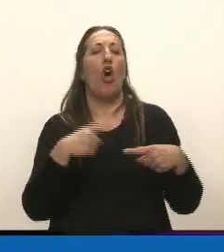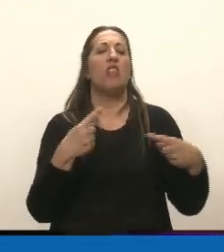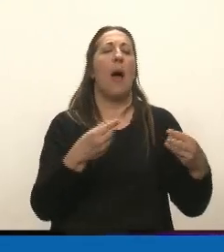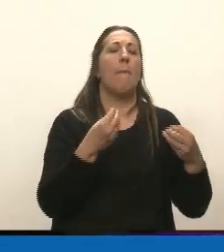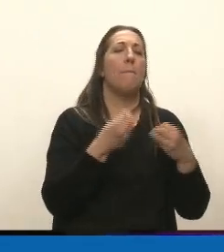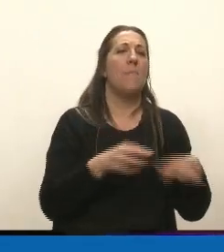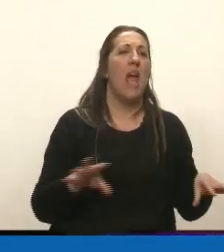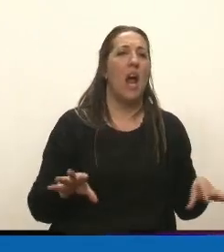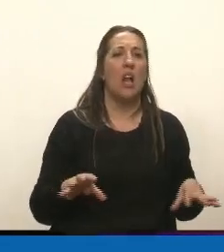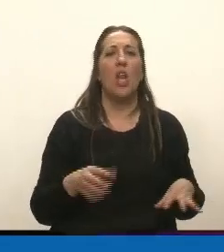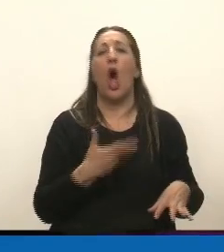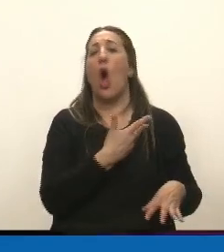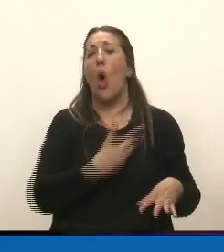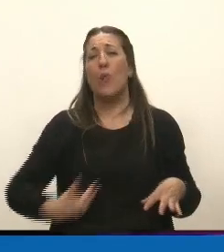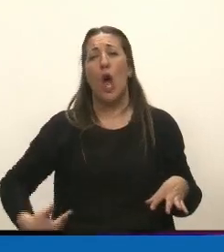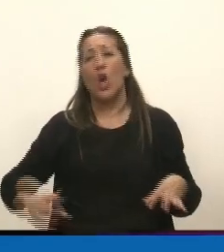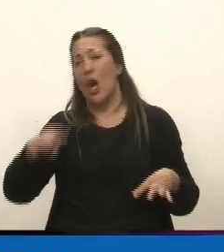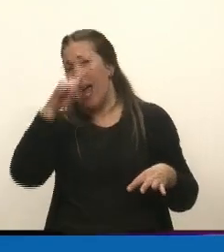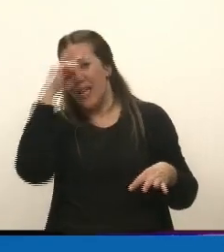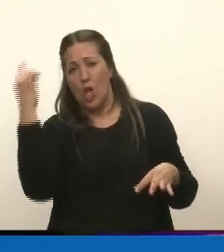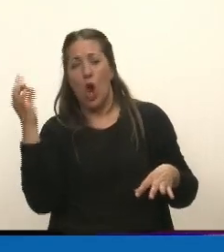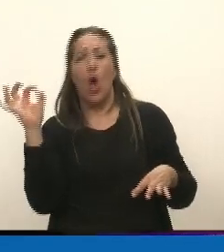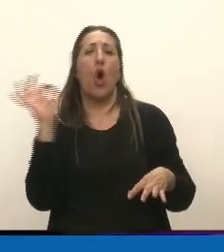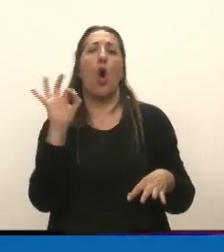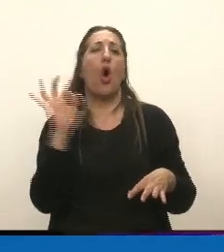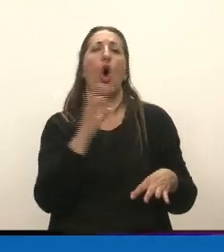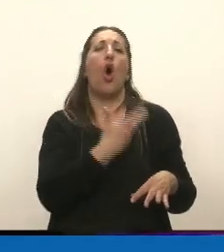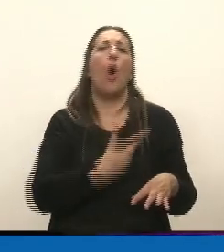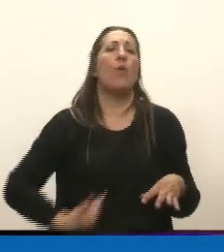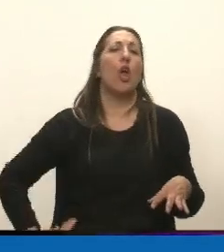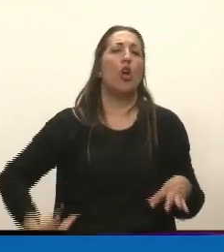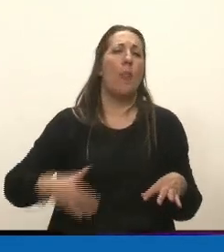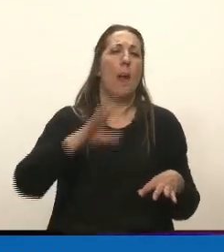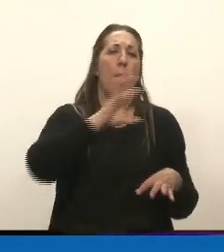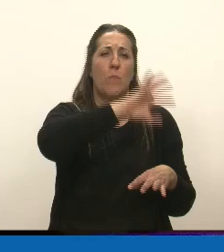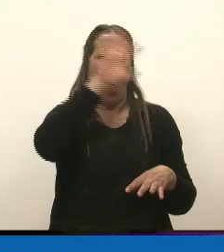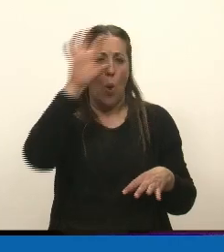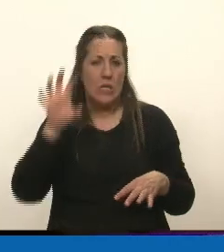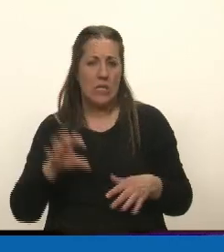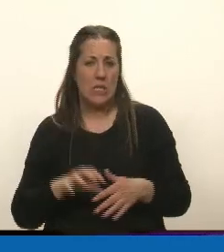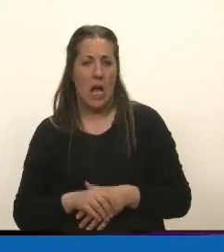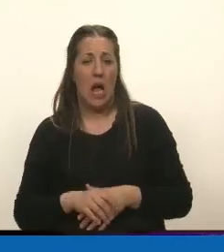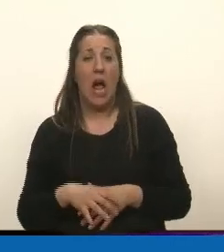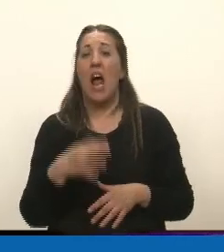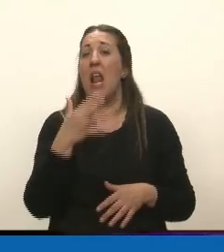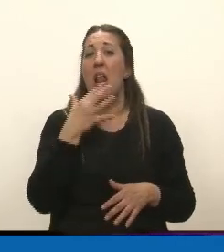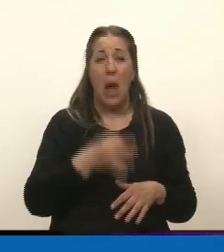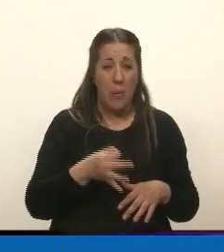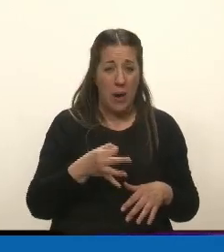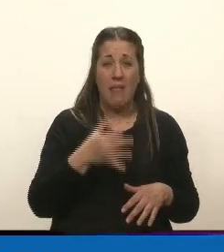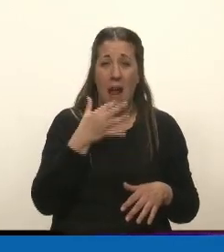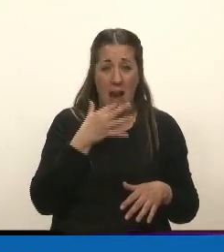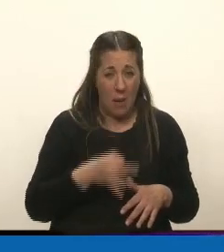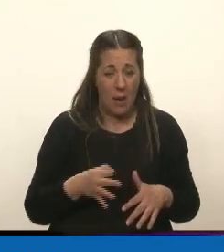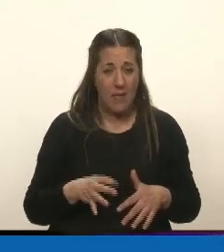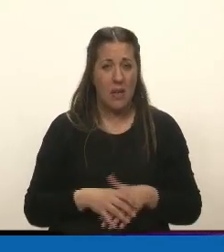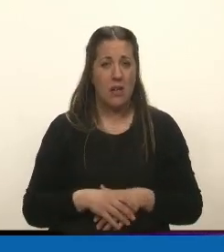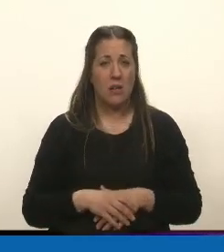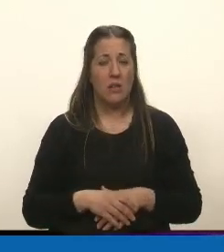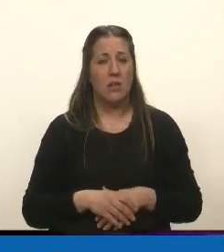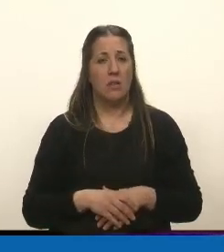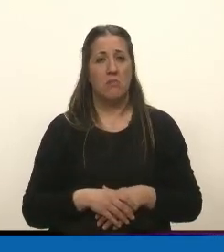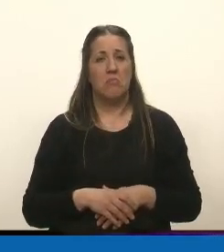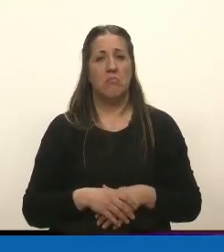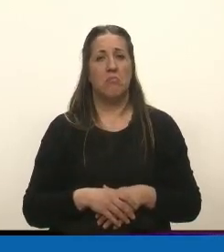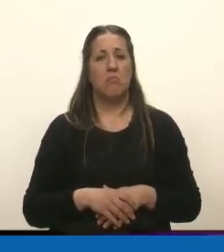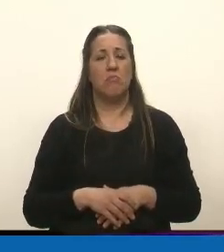Sea el gobierno nacional o sean los gobiernos provinciales. Y la verdad, la verdad, la verdad, vi muy